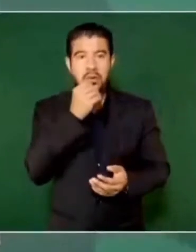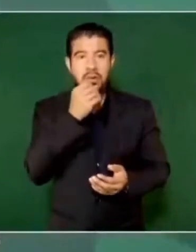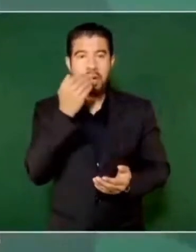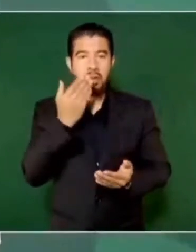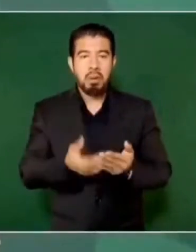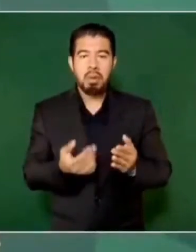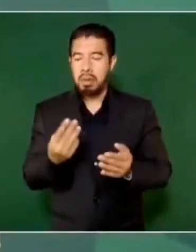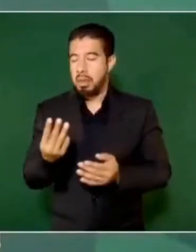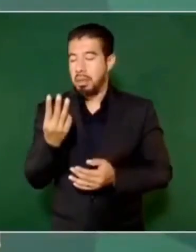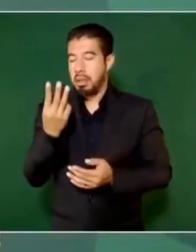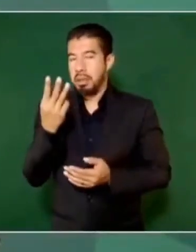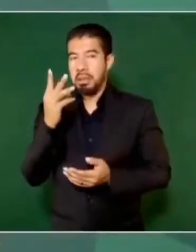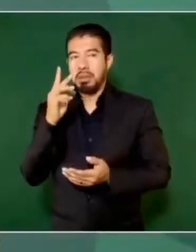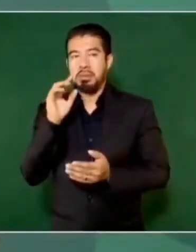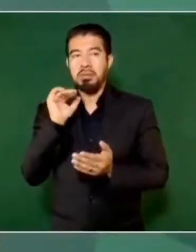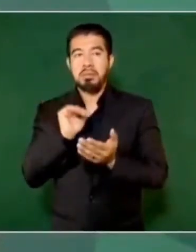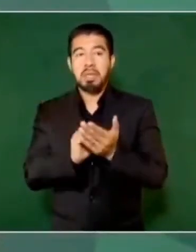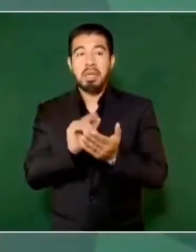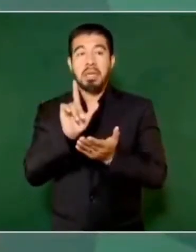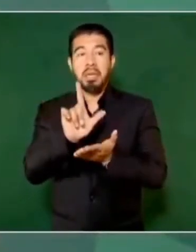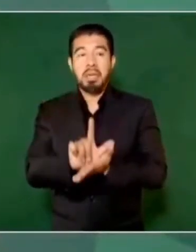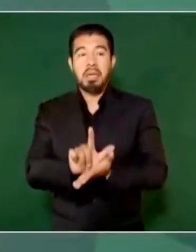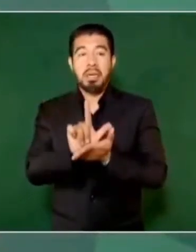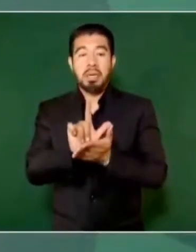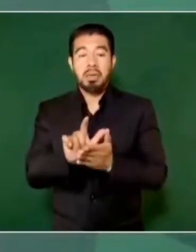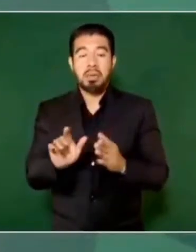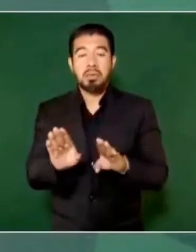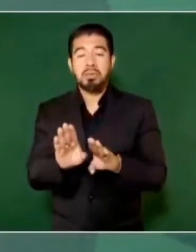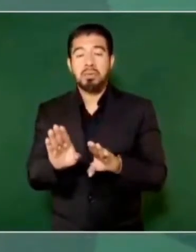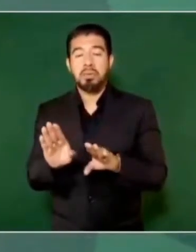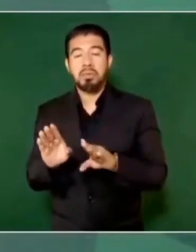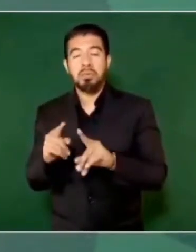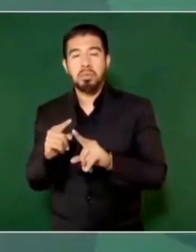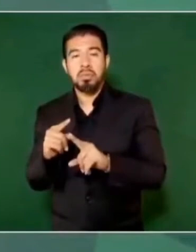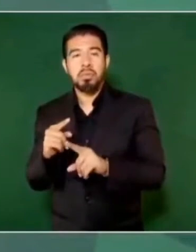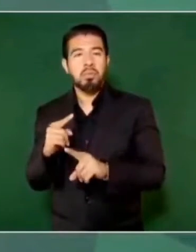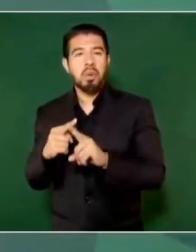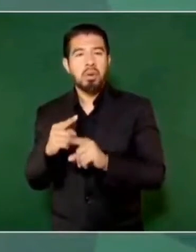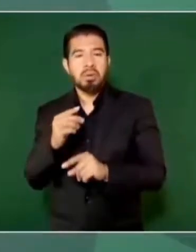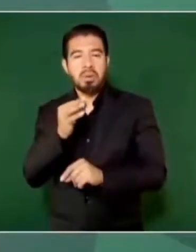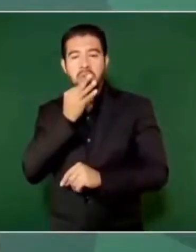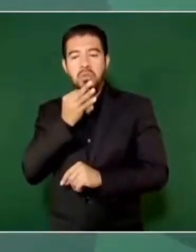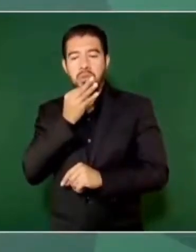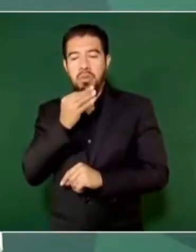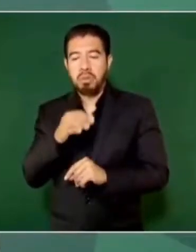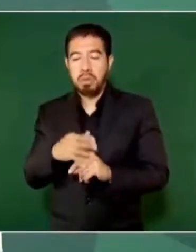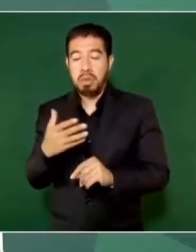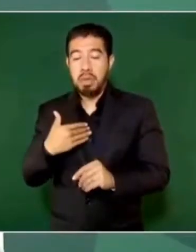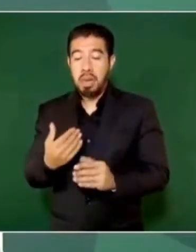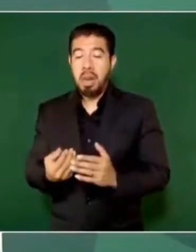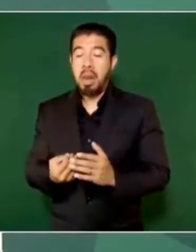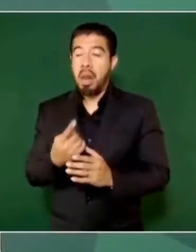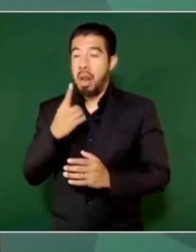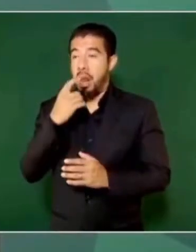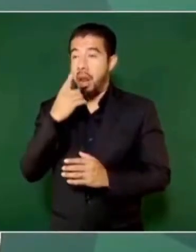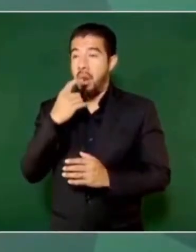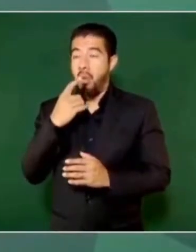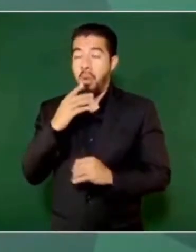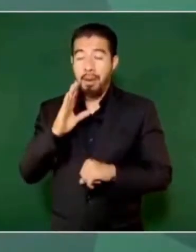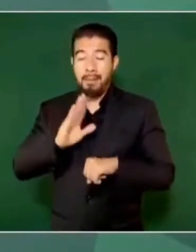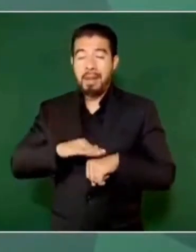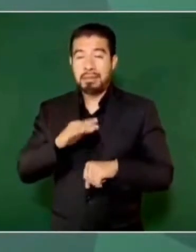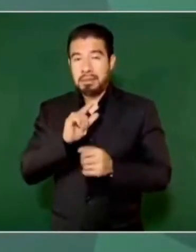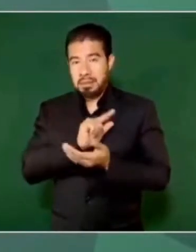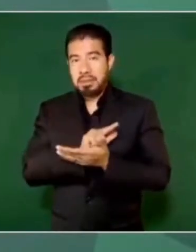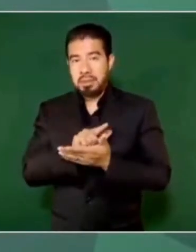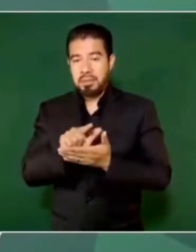litros por segundo cuando se concluye esta planta de agua más limpia o menos turbia. También se